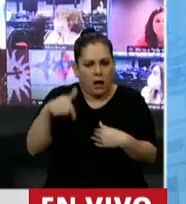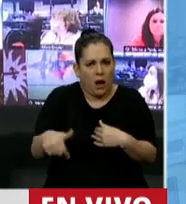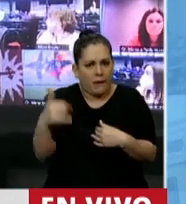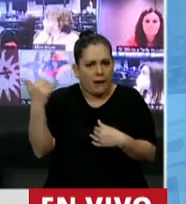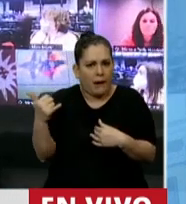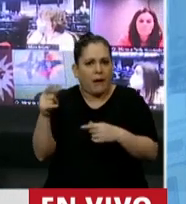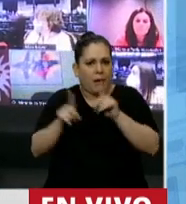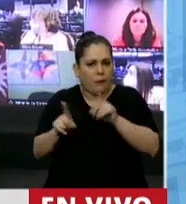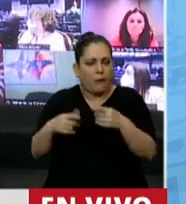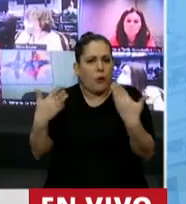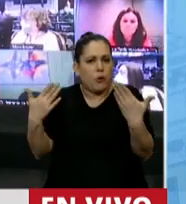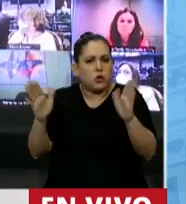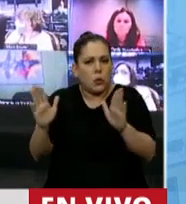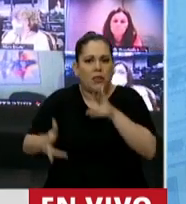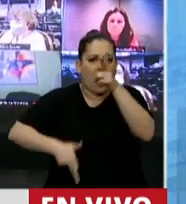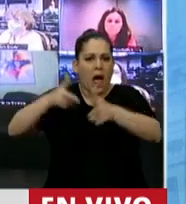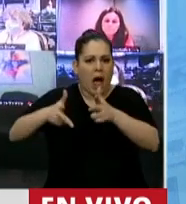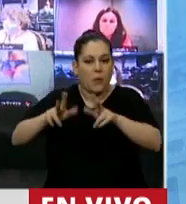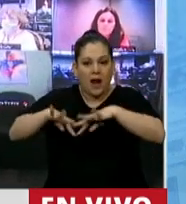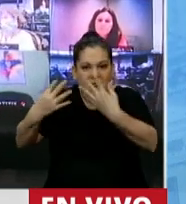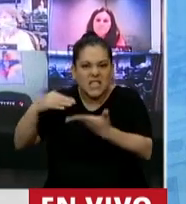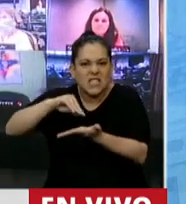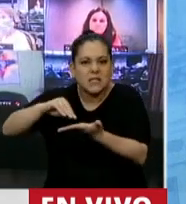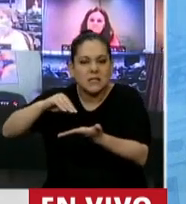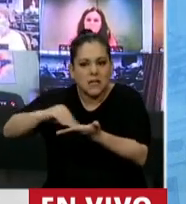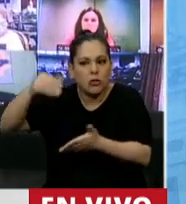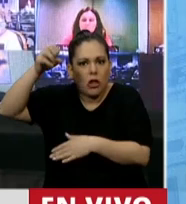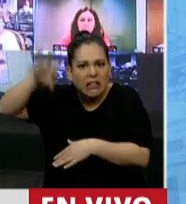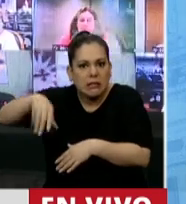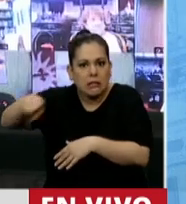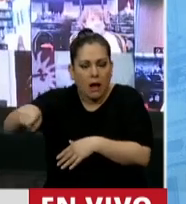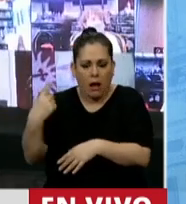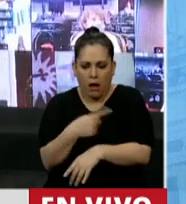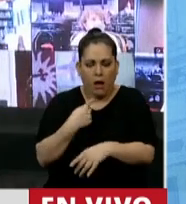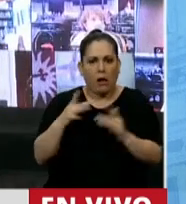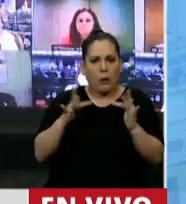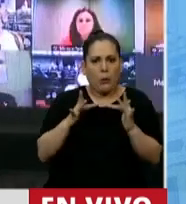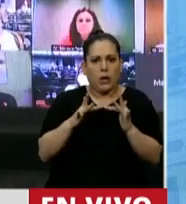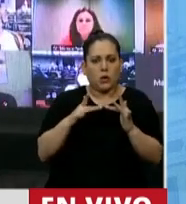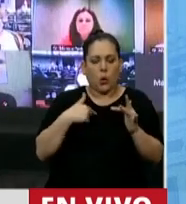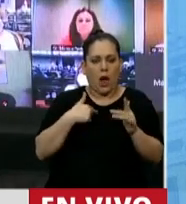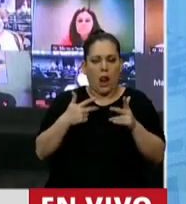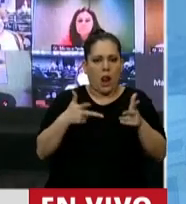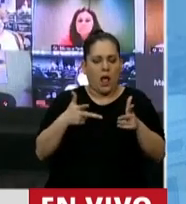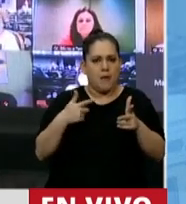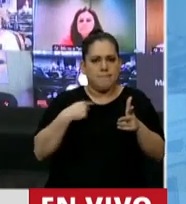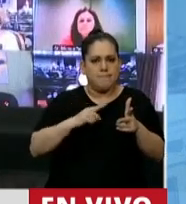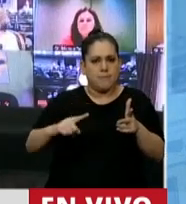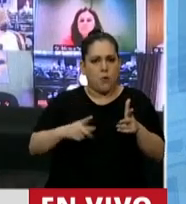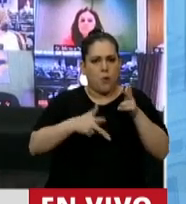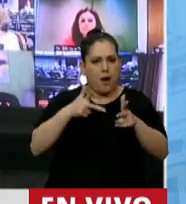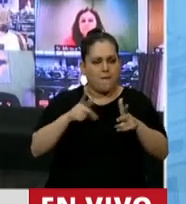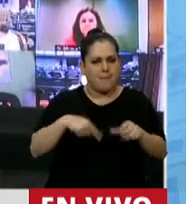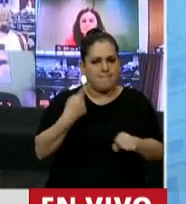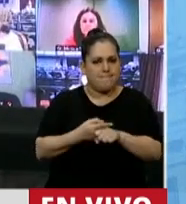tienen la posibilidad de hablar desde el recinto y quienes no somos dueños de nuestra palabra, porque la palabra de los que